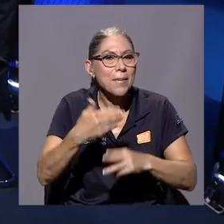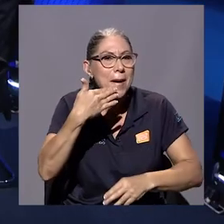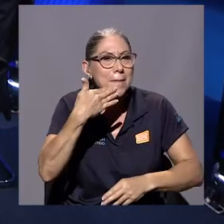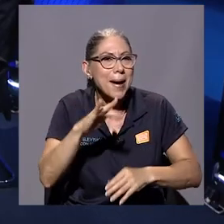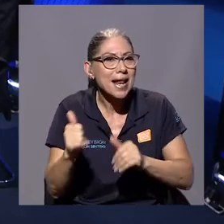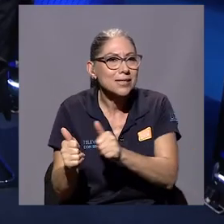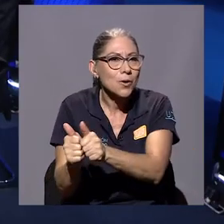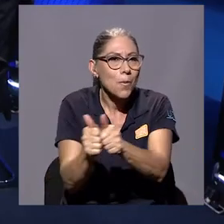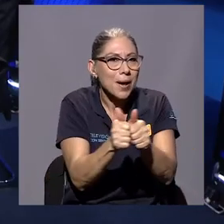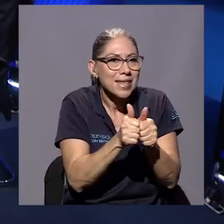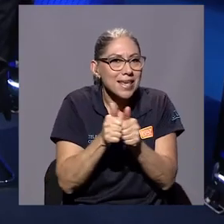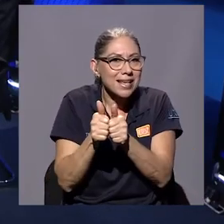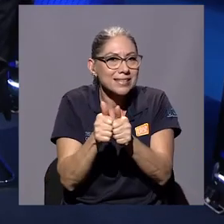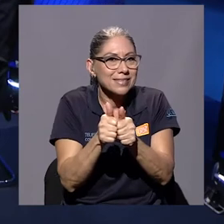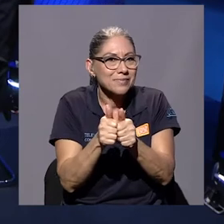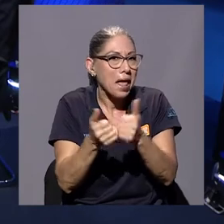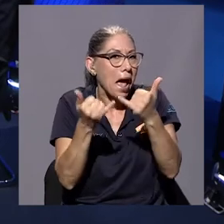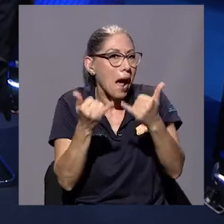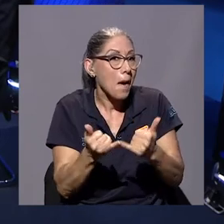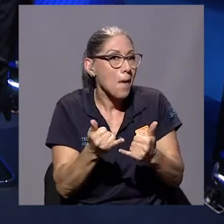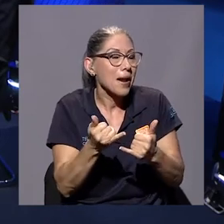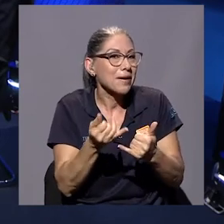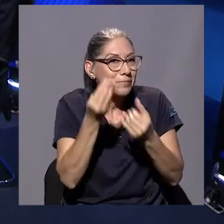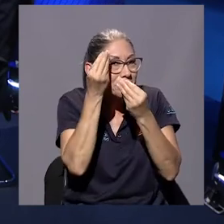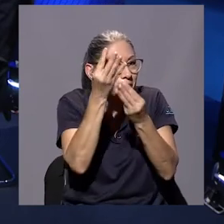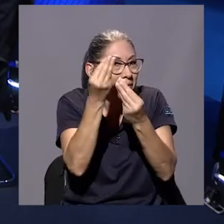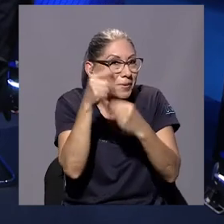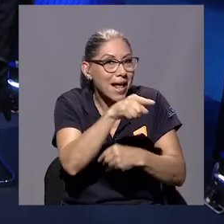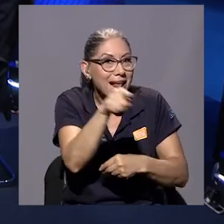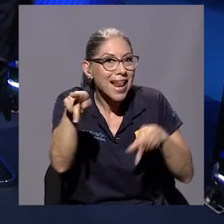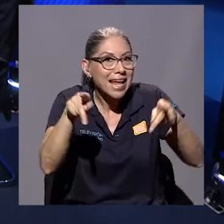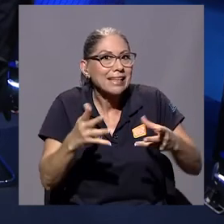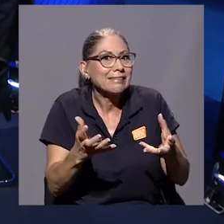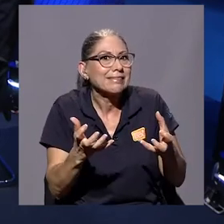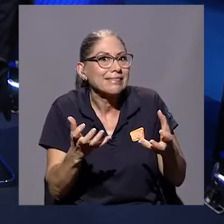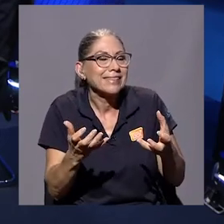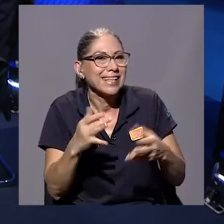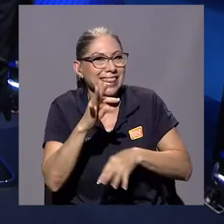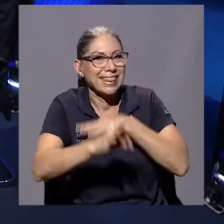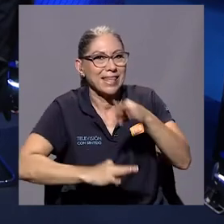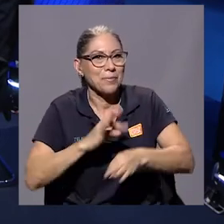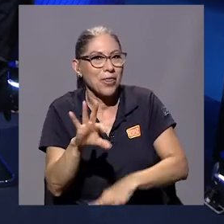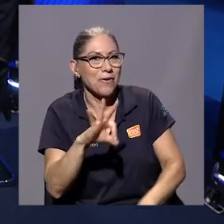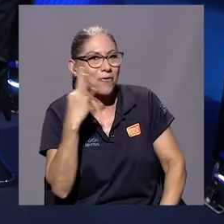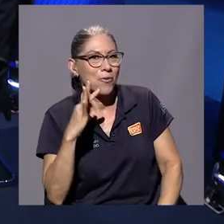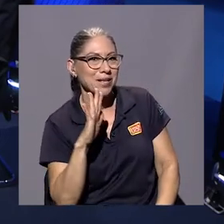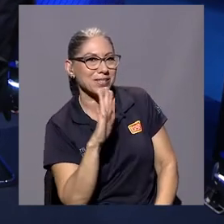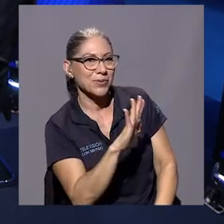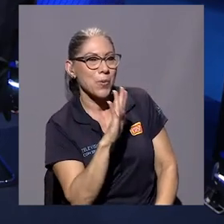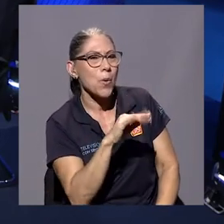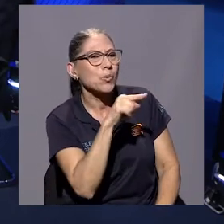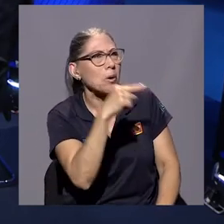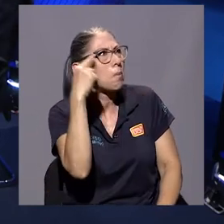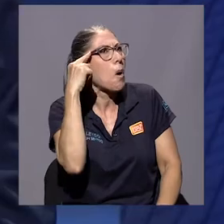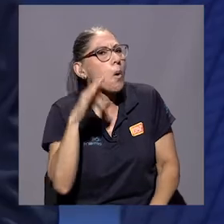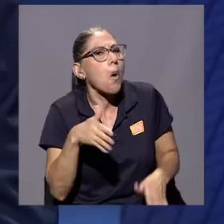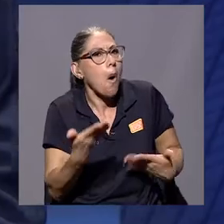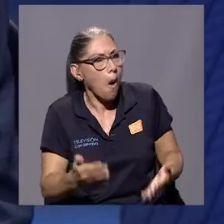picar a la gente con ese tipo de formas que usted tiene. ¿Cómo se le ocurre eso, don Enrique?